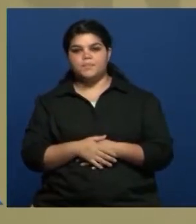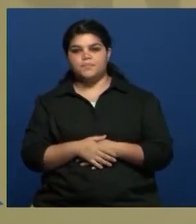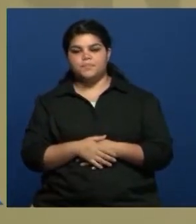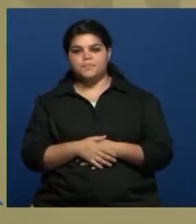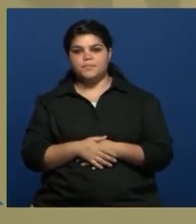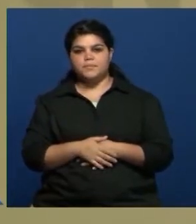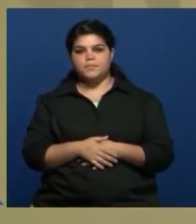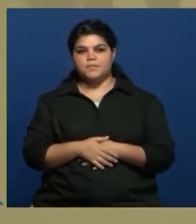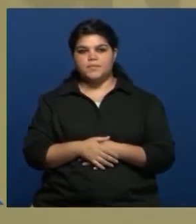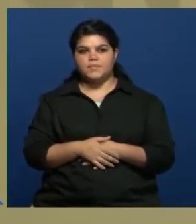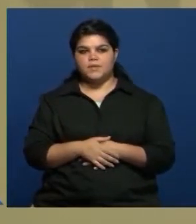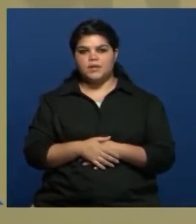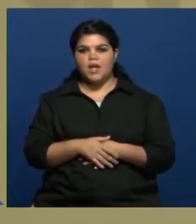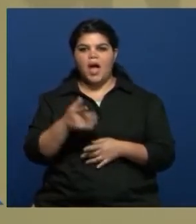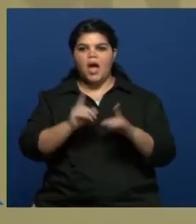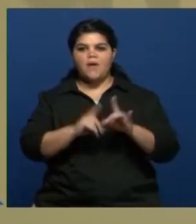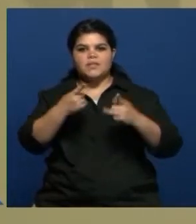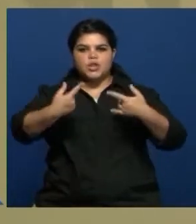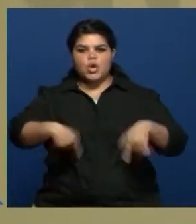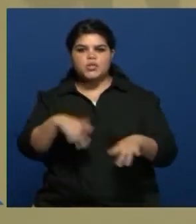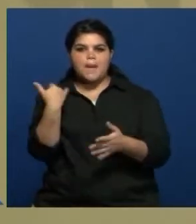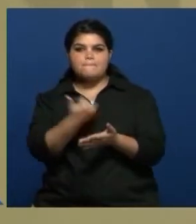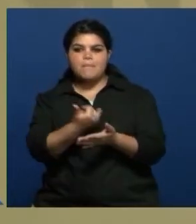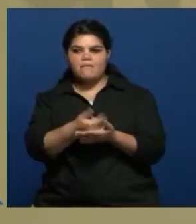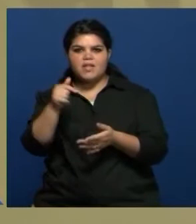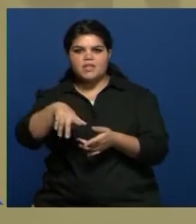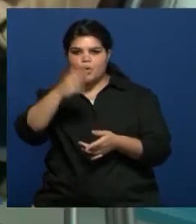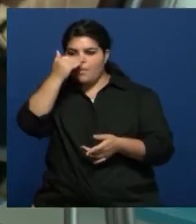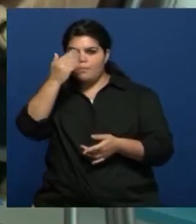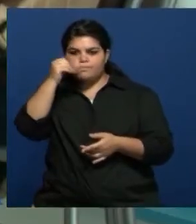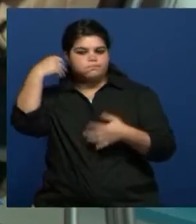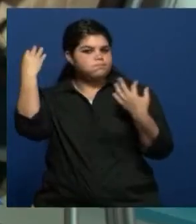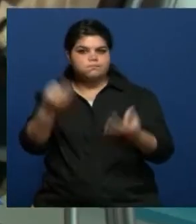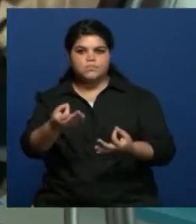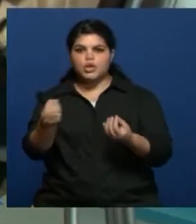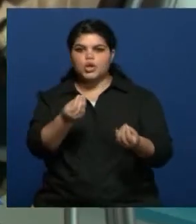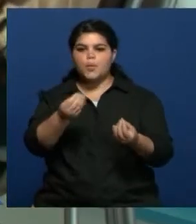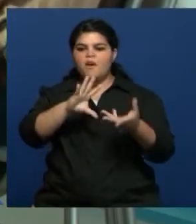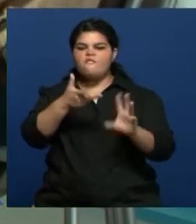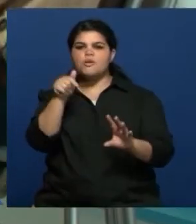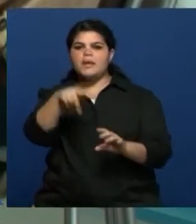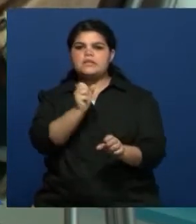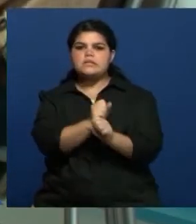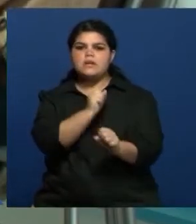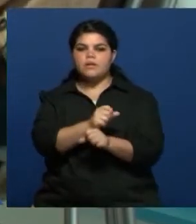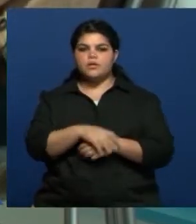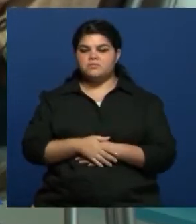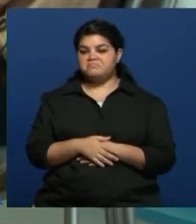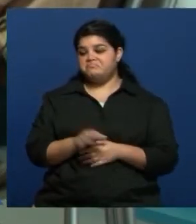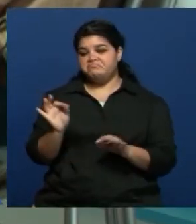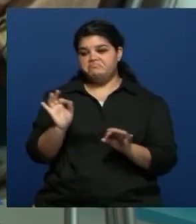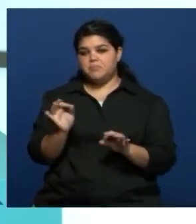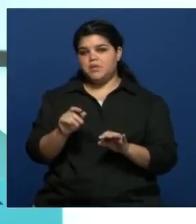Lo más chiquito es mucho, ¿no? A la hora de actuar y demás. ¿Cómo es esta dinámica? Nada, es simplemente que suceda